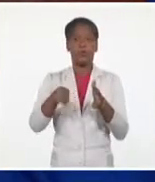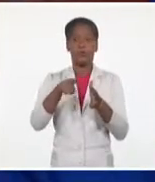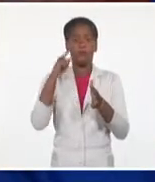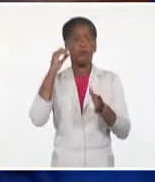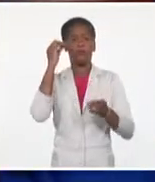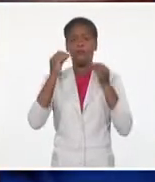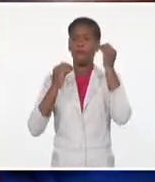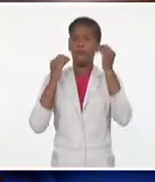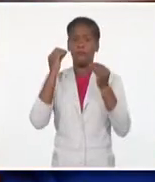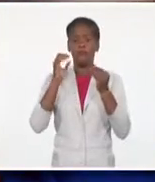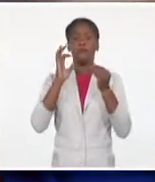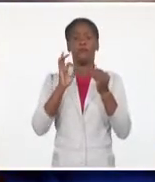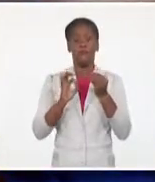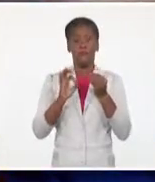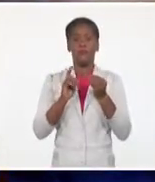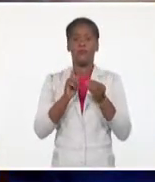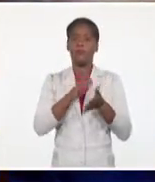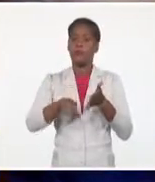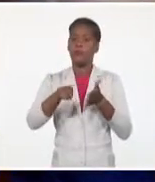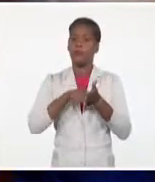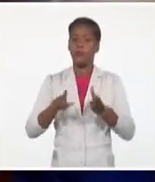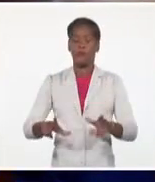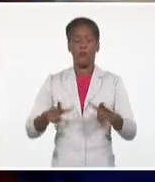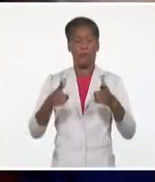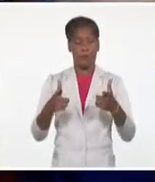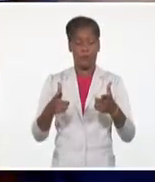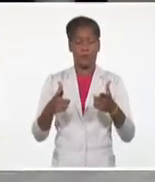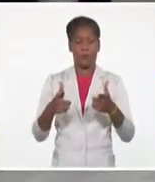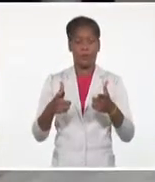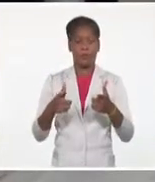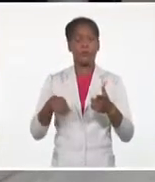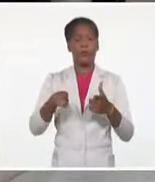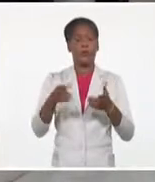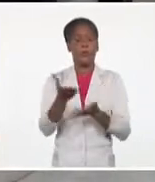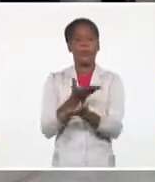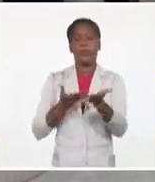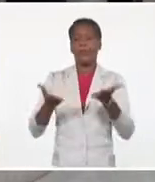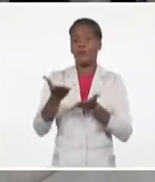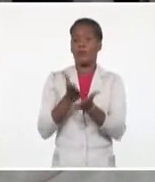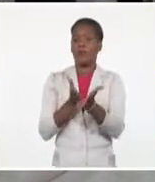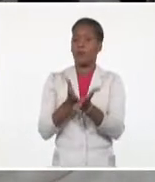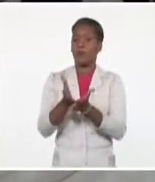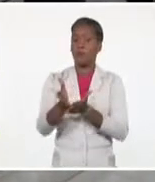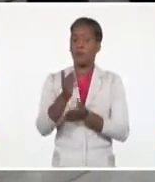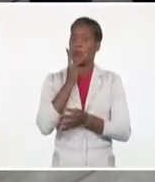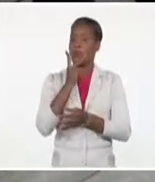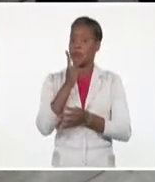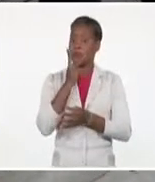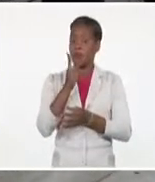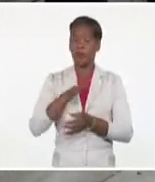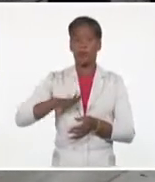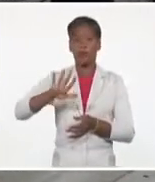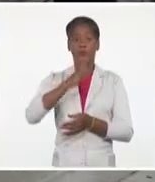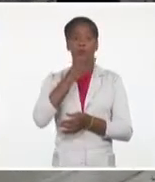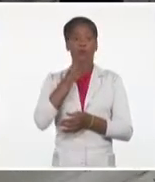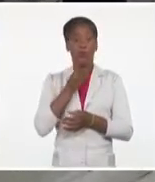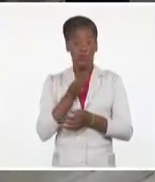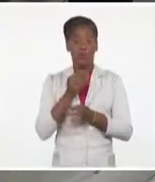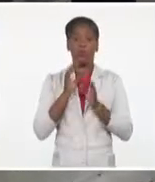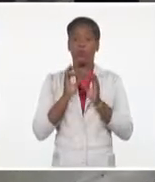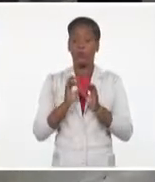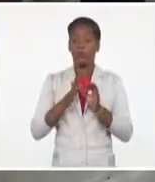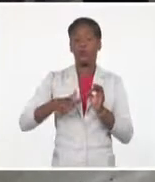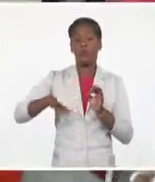acordado en la cita partidista. Además, se dialogó sobre la necesidad de seguir dando participación a la juventud en todos los espacios,